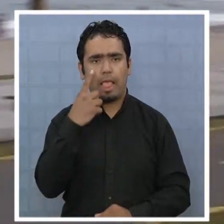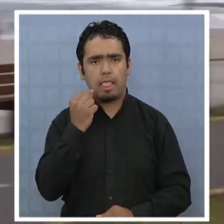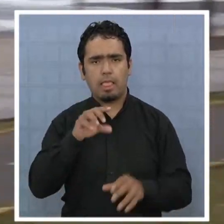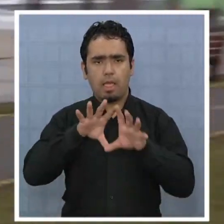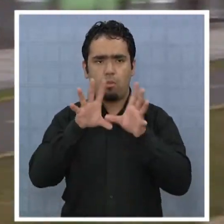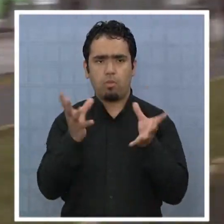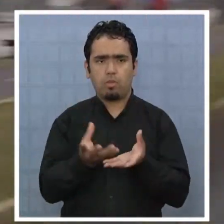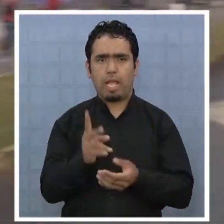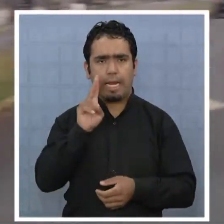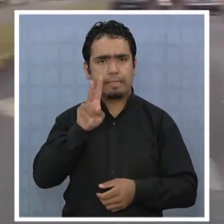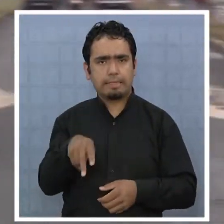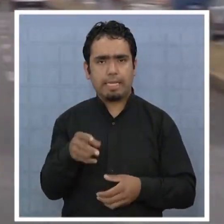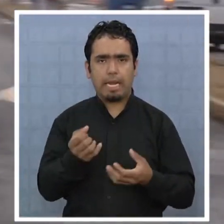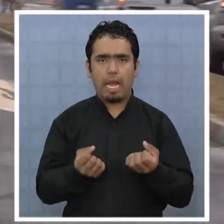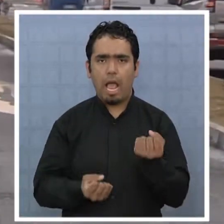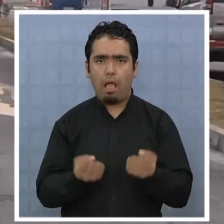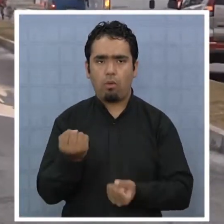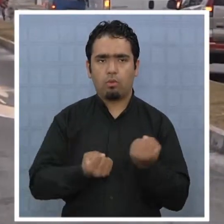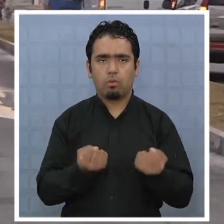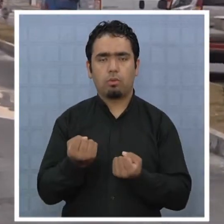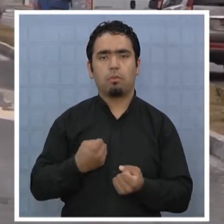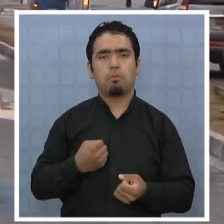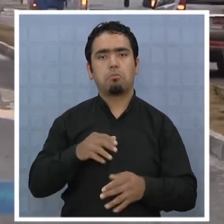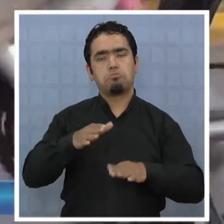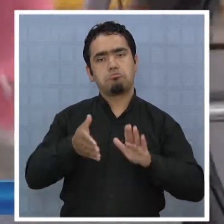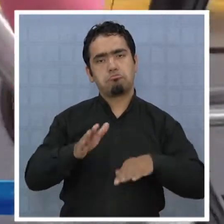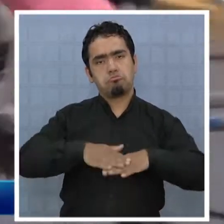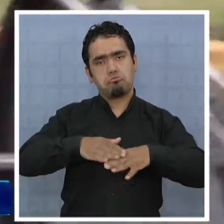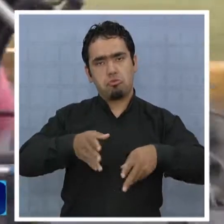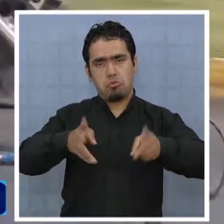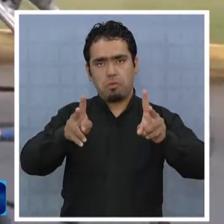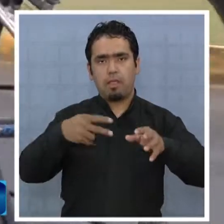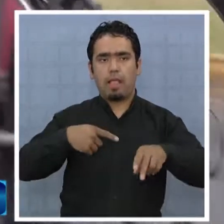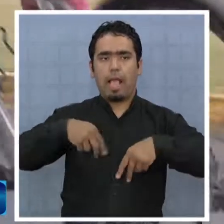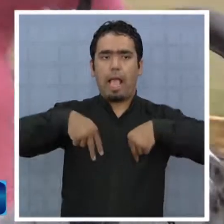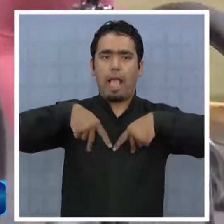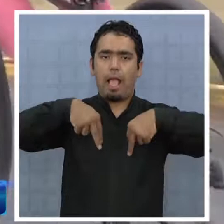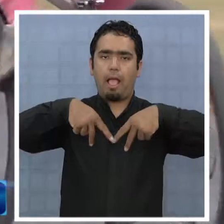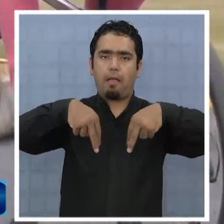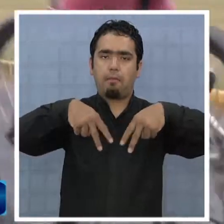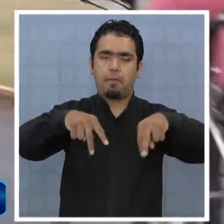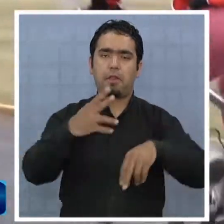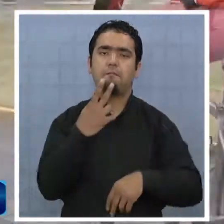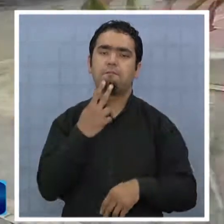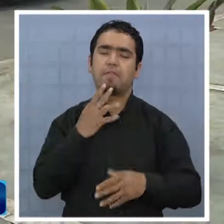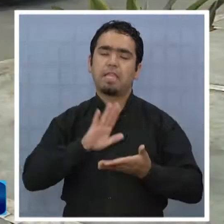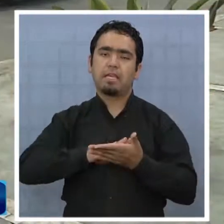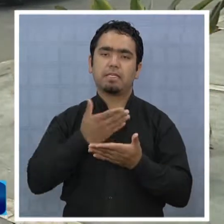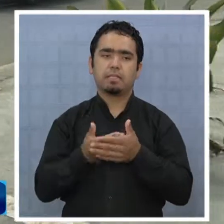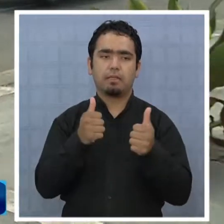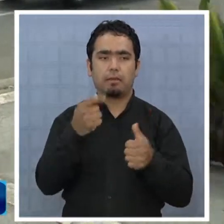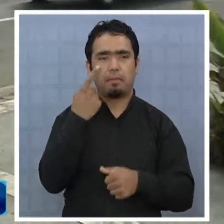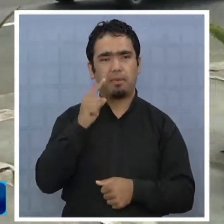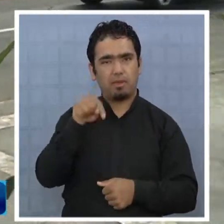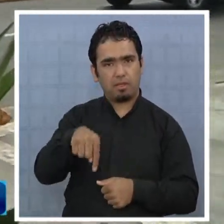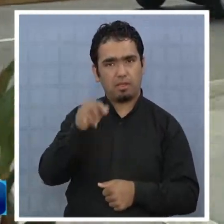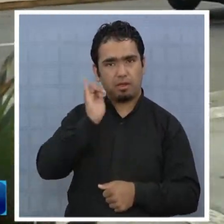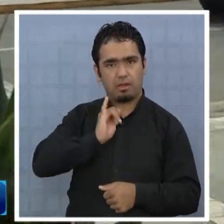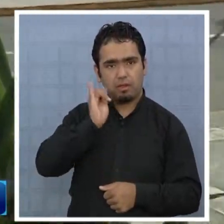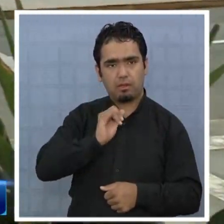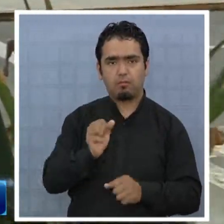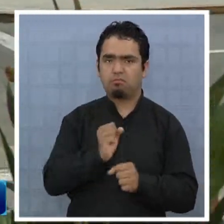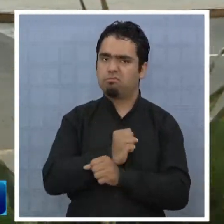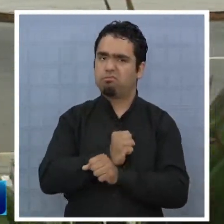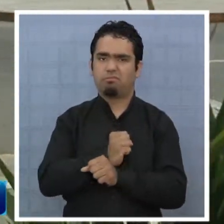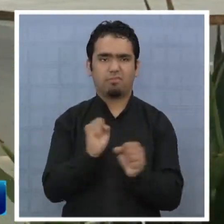En el Día Mundial sin Autos, la propuesta es caminar, viajar en bicicleta y promover la vida sana. No obstante, pareciera que en